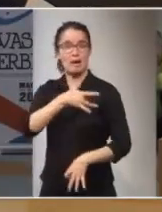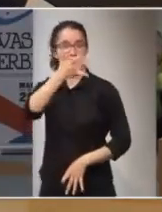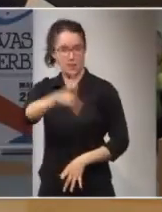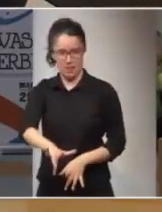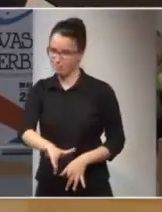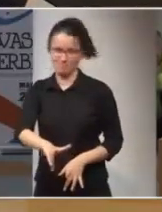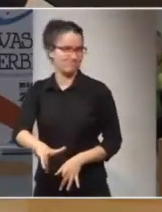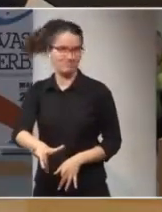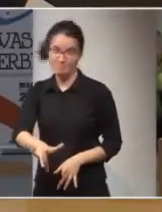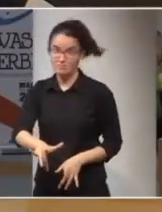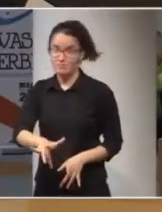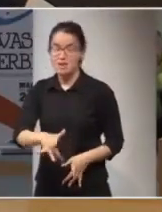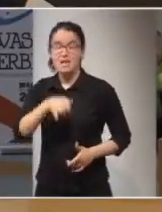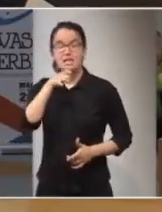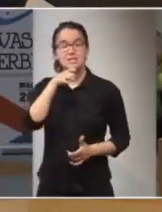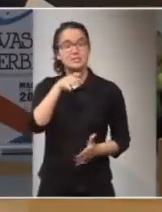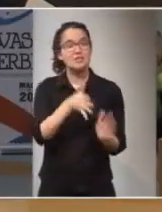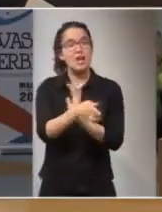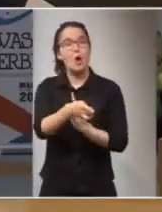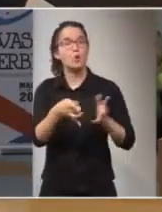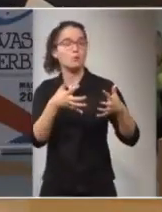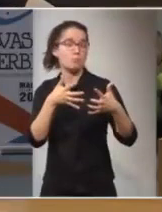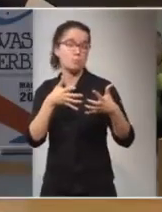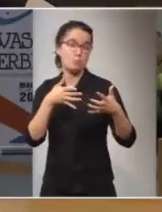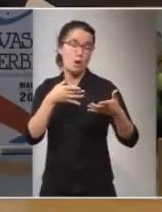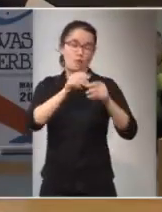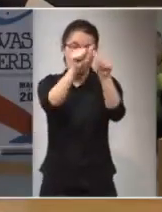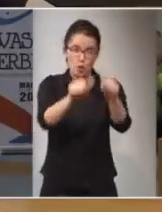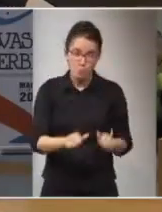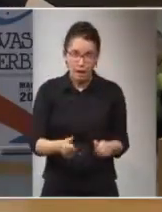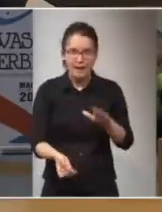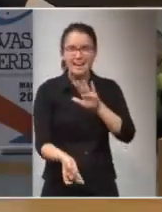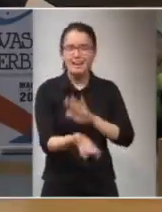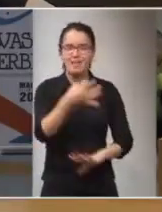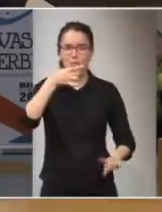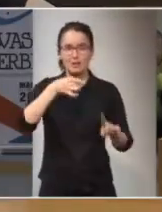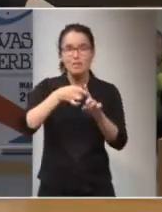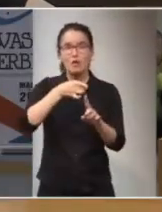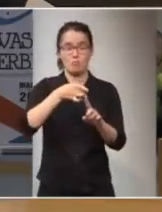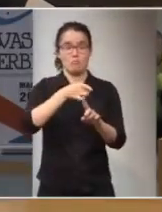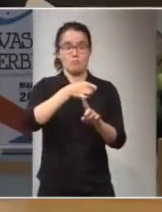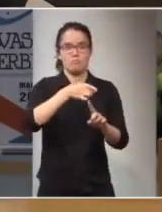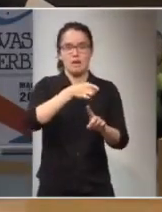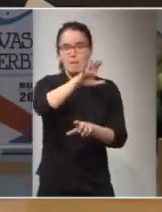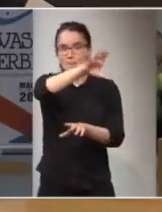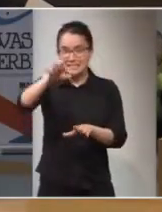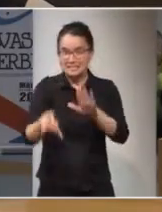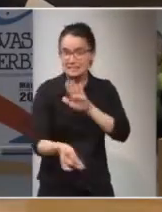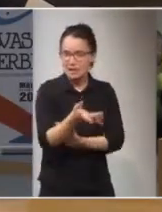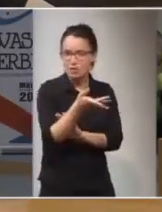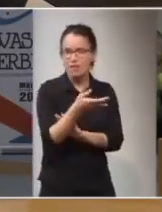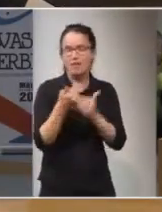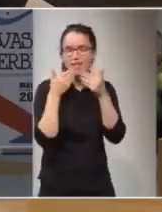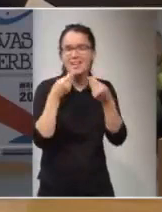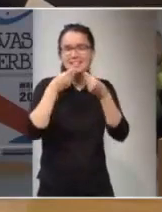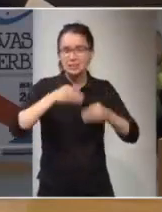Es aquel mecanismo diseñado también por los países a través de la